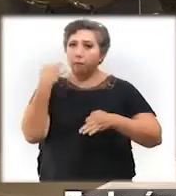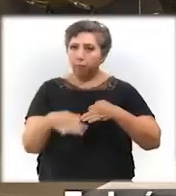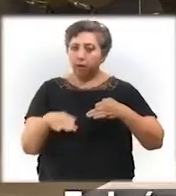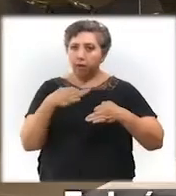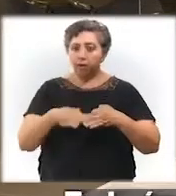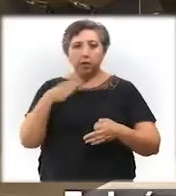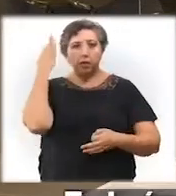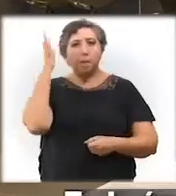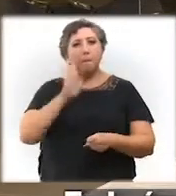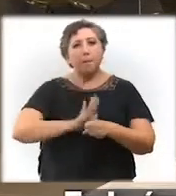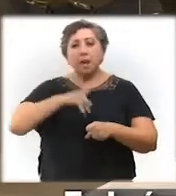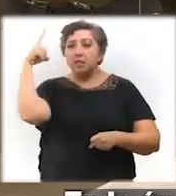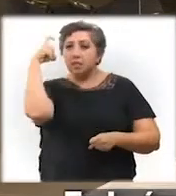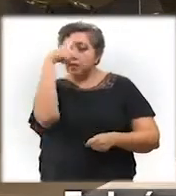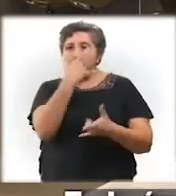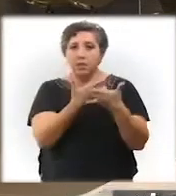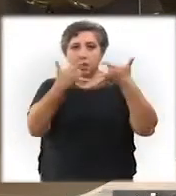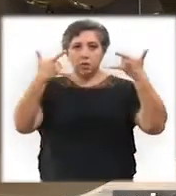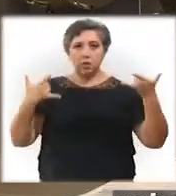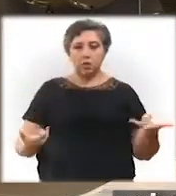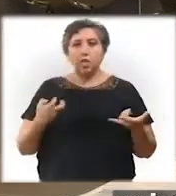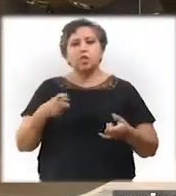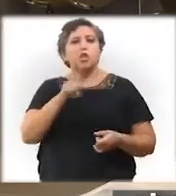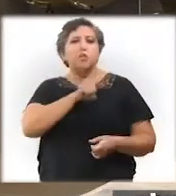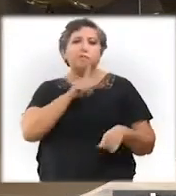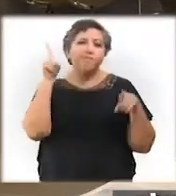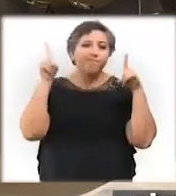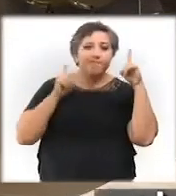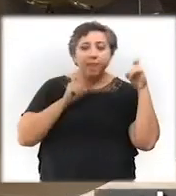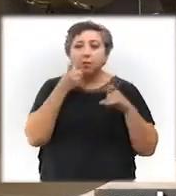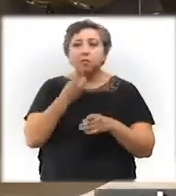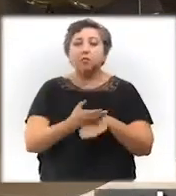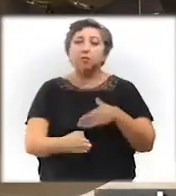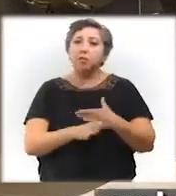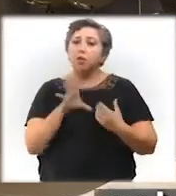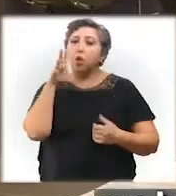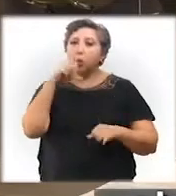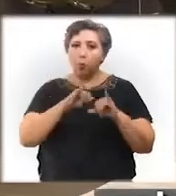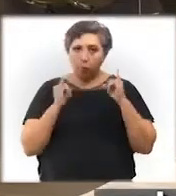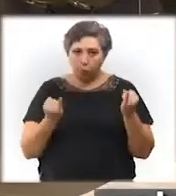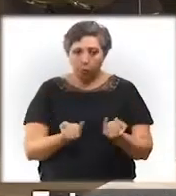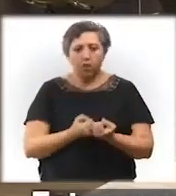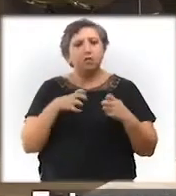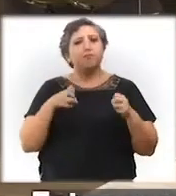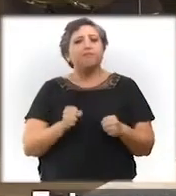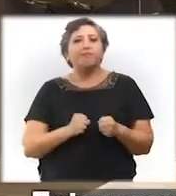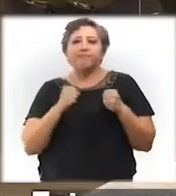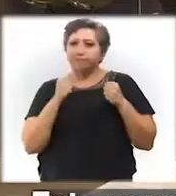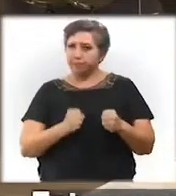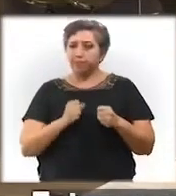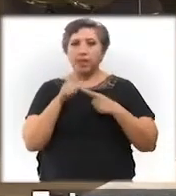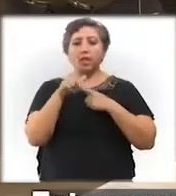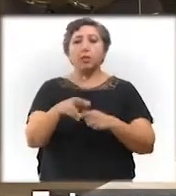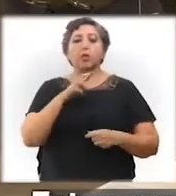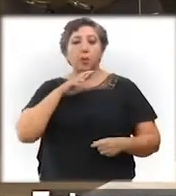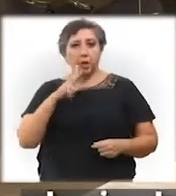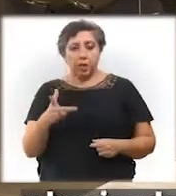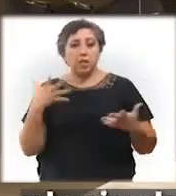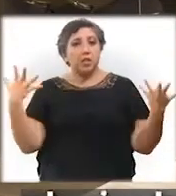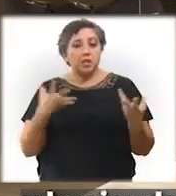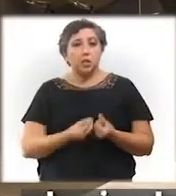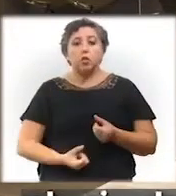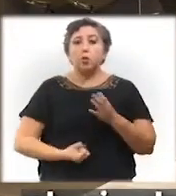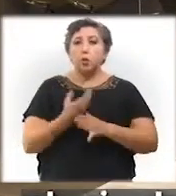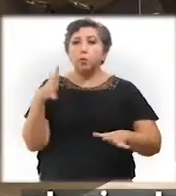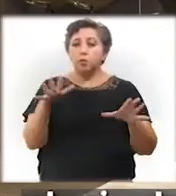falta. En la época más difícil de nuestra historia, estas son solo algunas de las cosas que hemos logrado trabajando juntos. Estoy seguro que seguiremos recuperándonos